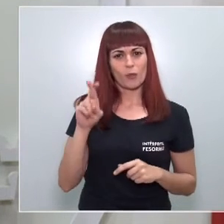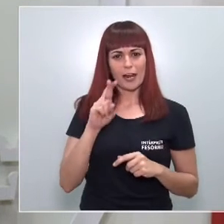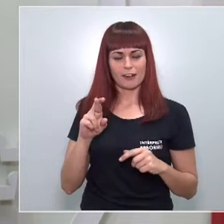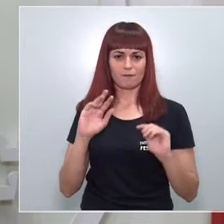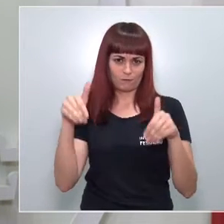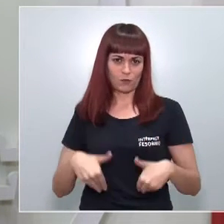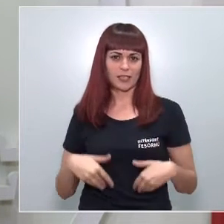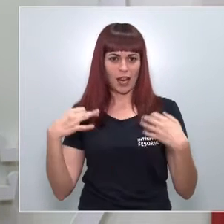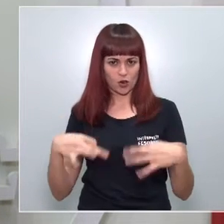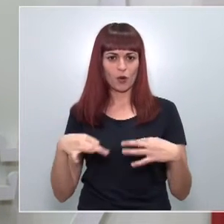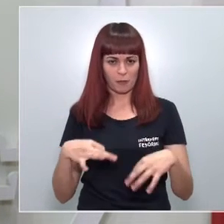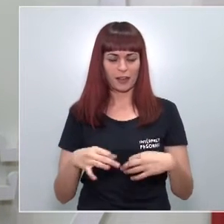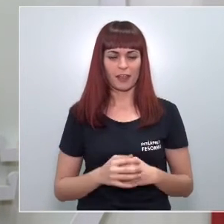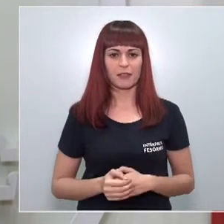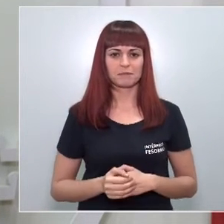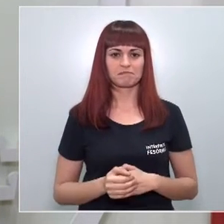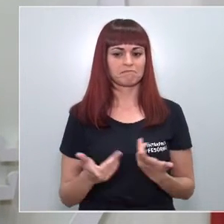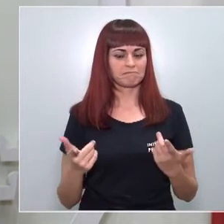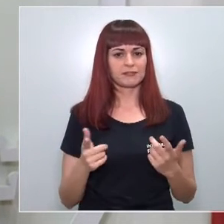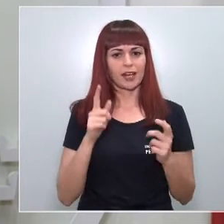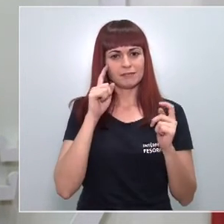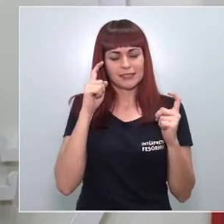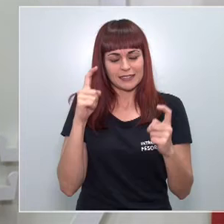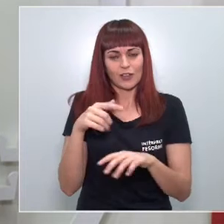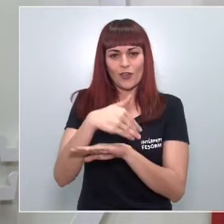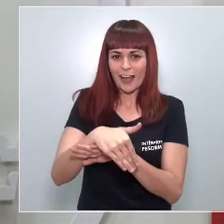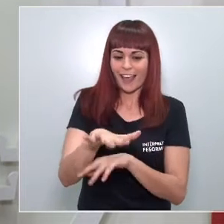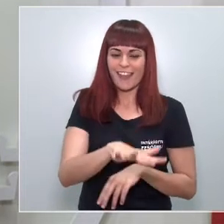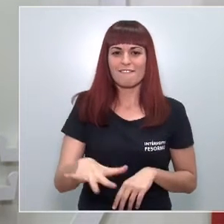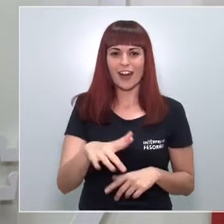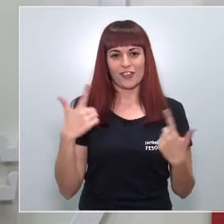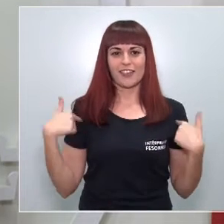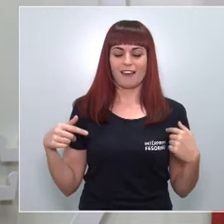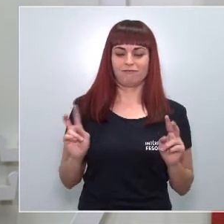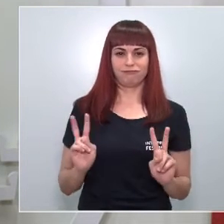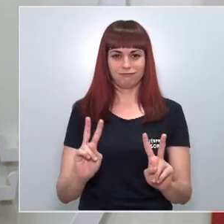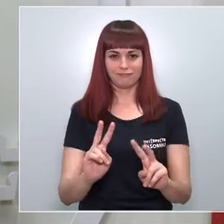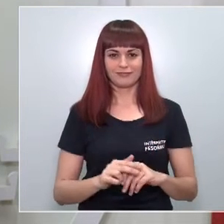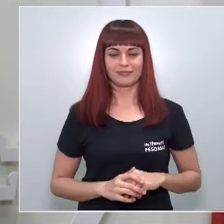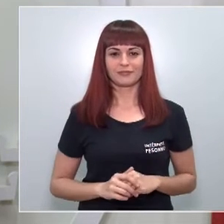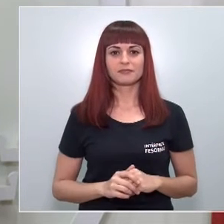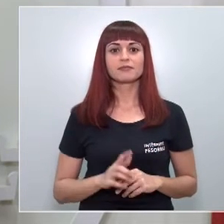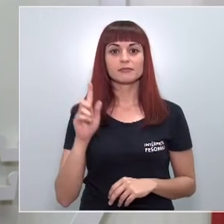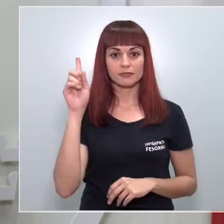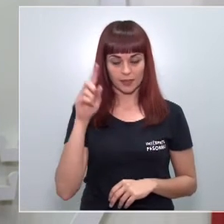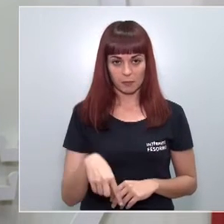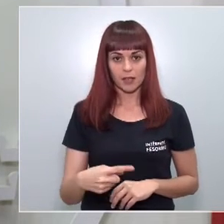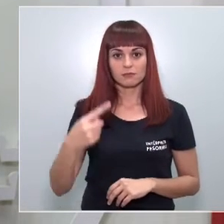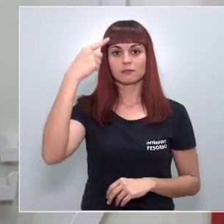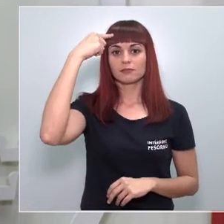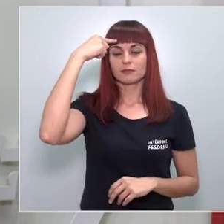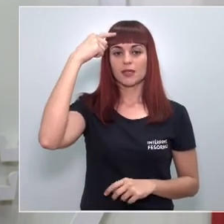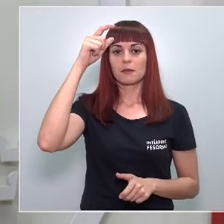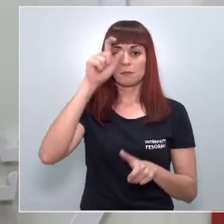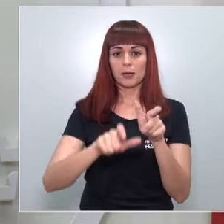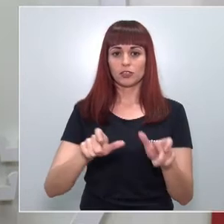y están devolviendo el pulso a nuestras calles y barrios. Y por supuesto, tenemos también muy presentes a